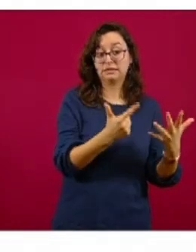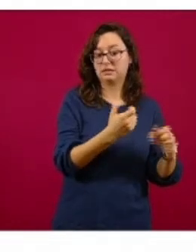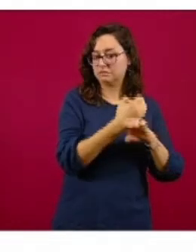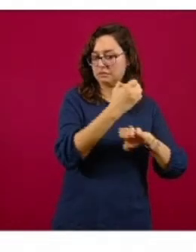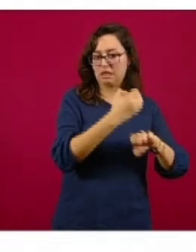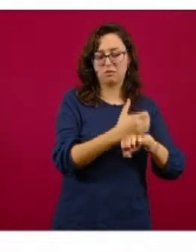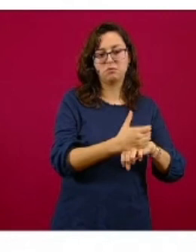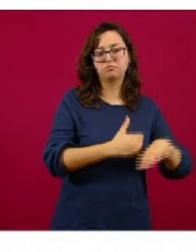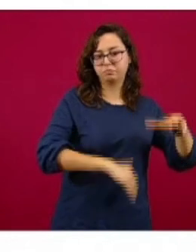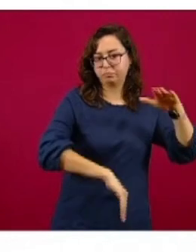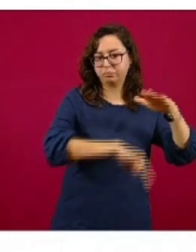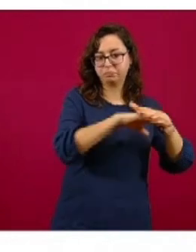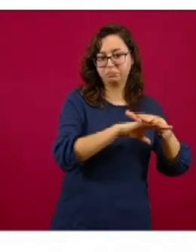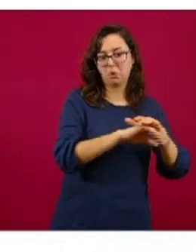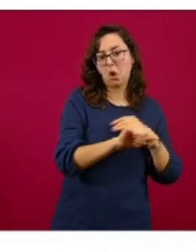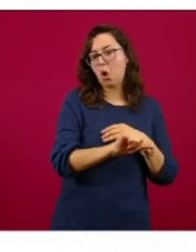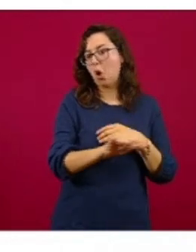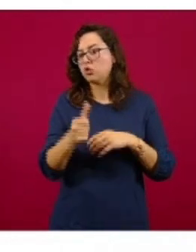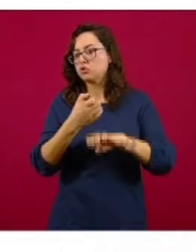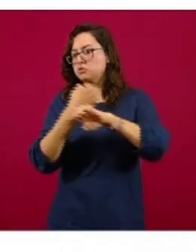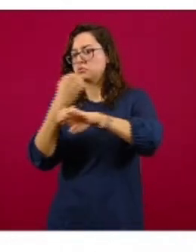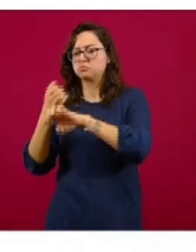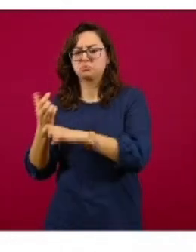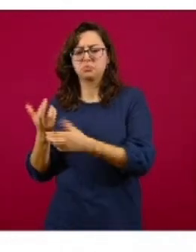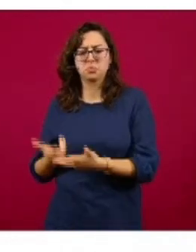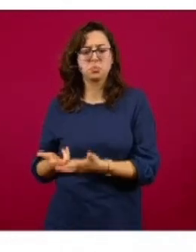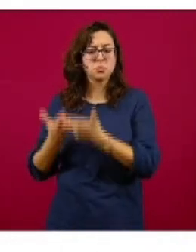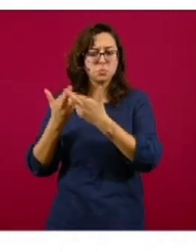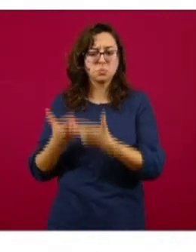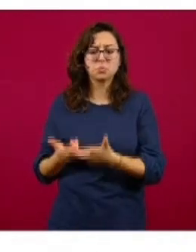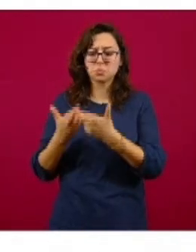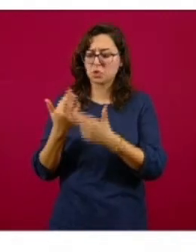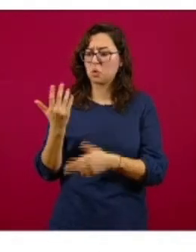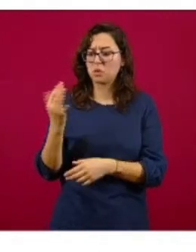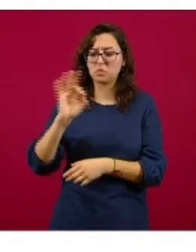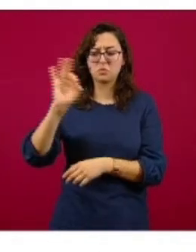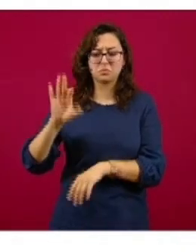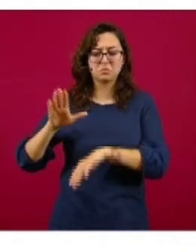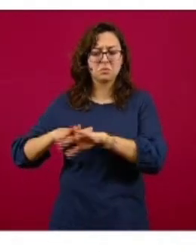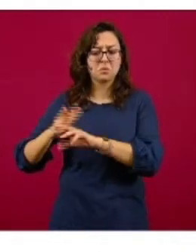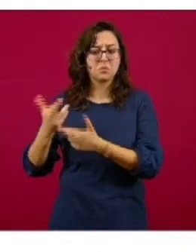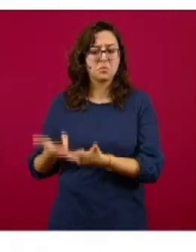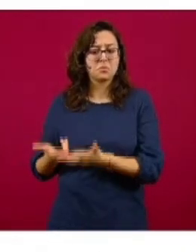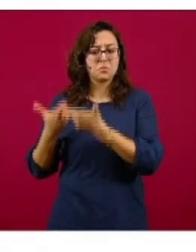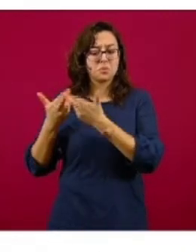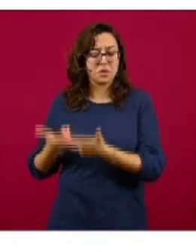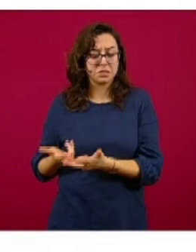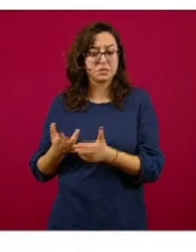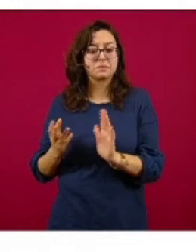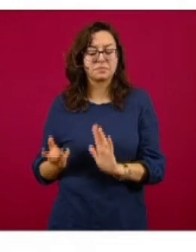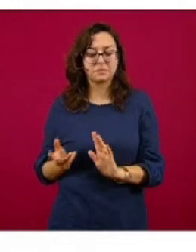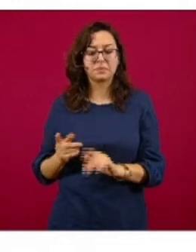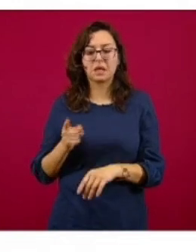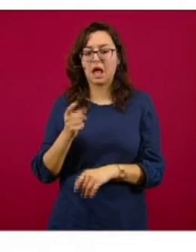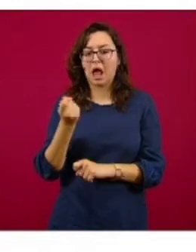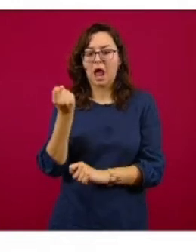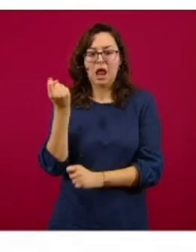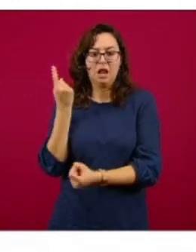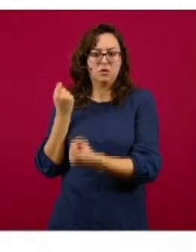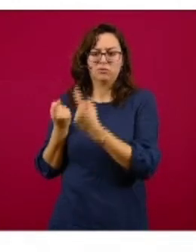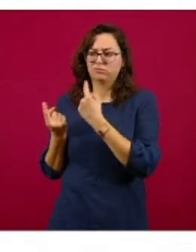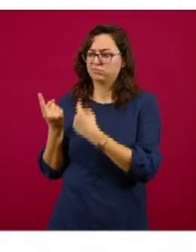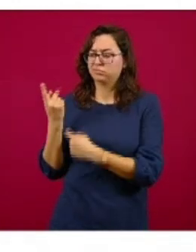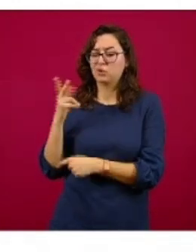entidades federativas tienen una muy buena disponibilidad, superior al 50%, inclusive entidades con disponibilidades